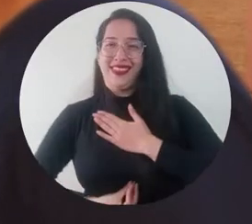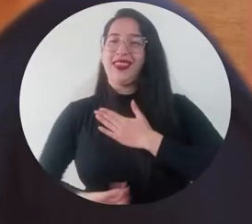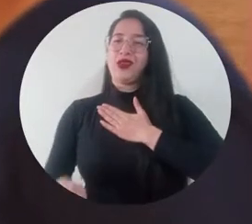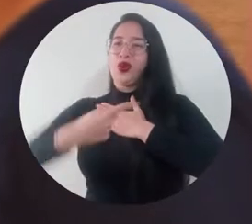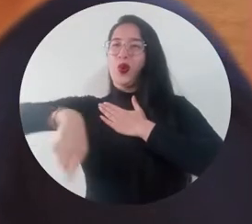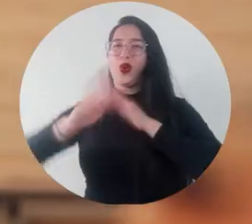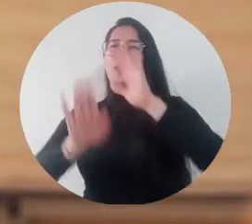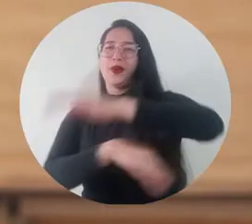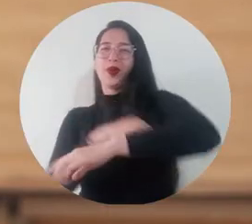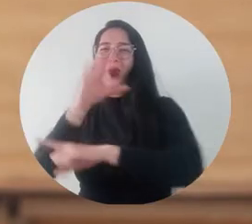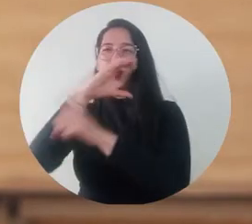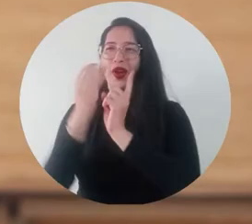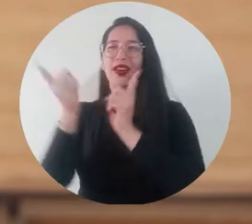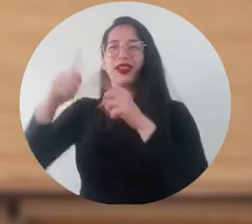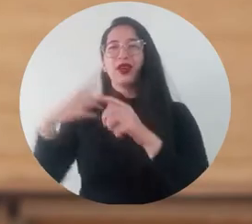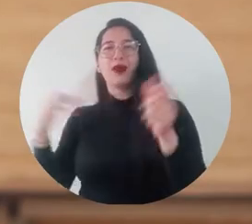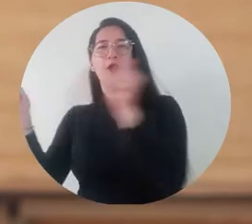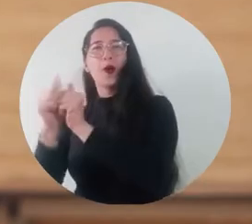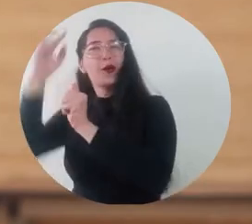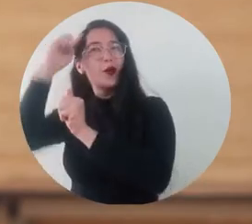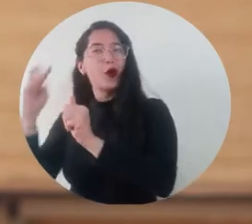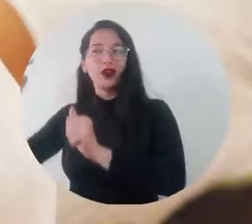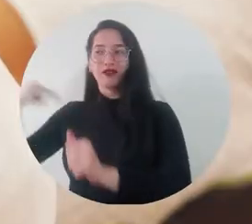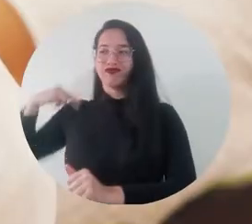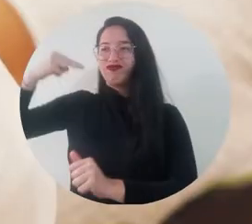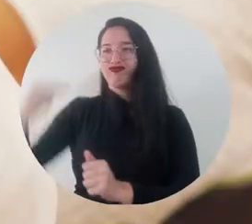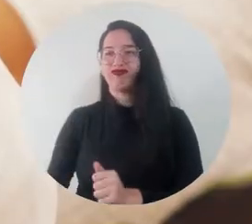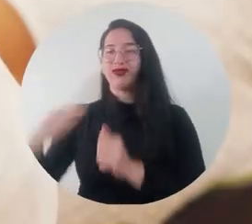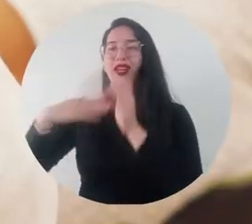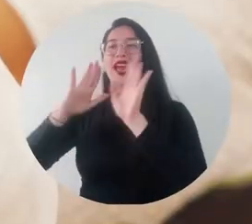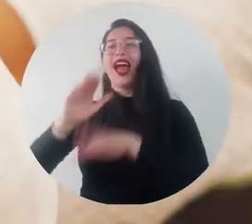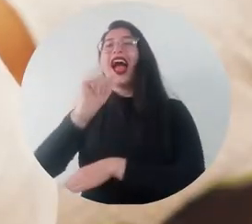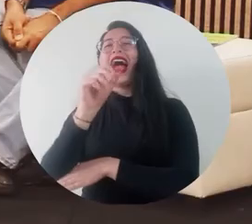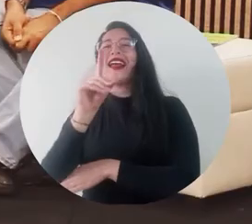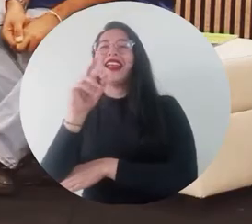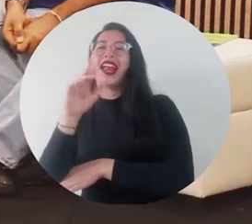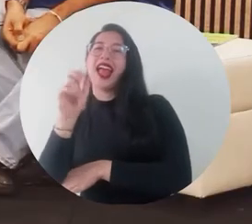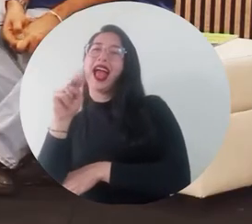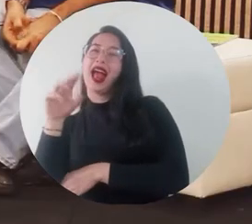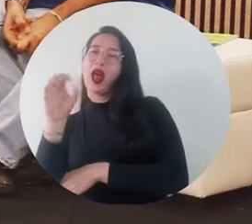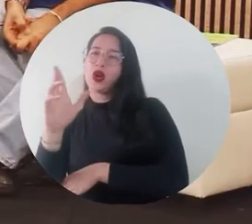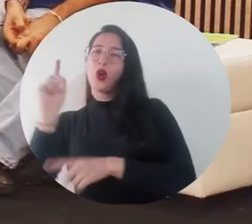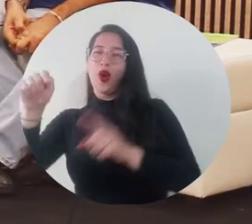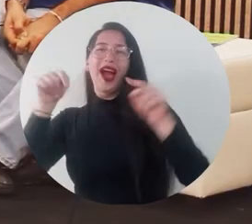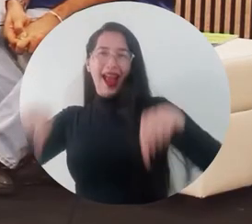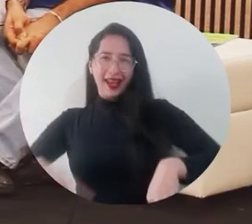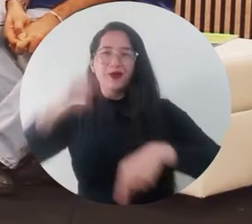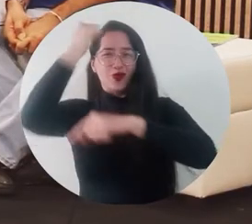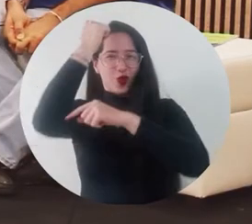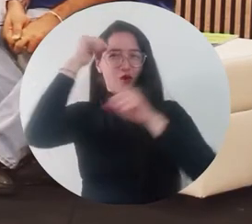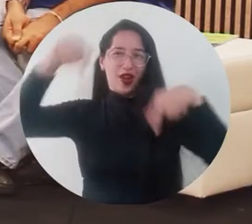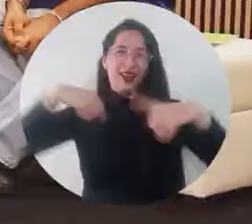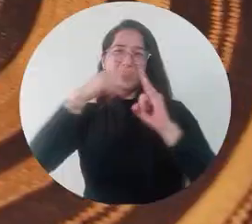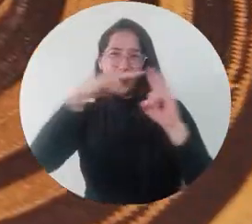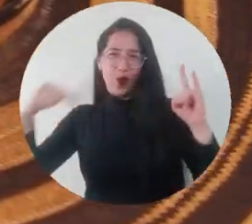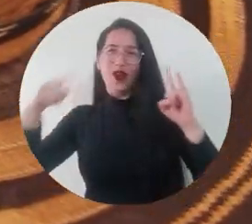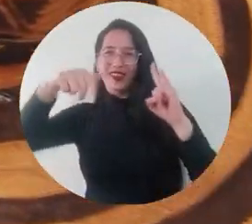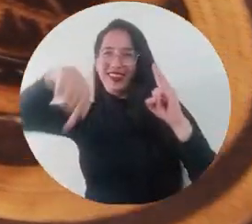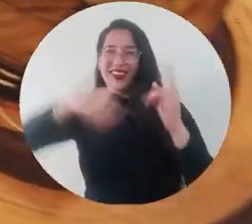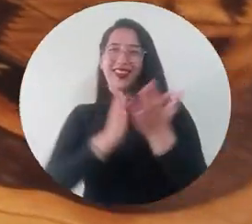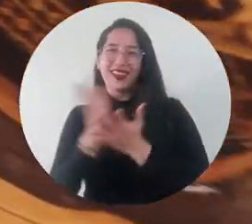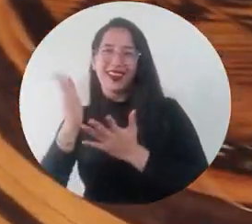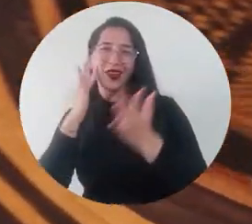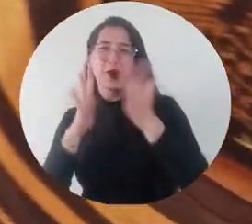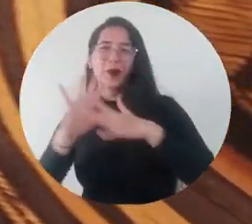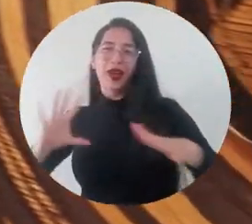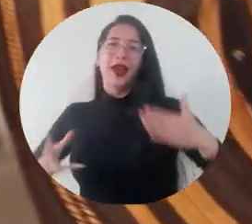Director de Patrimonio y Memoria del Ministerio de Cultura y contó con la moderación del historiador Adriano Guerra Director del Programa de Historia